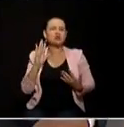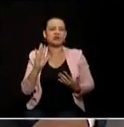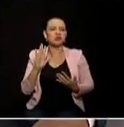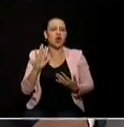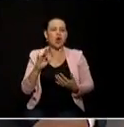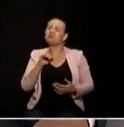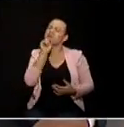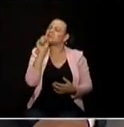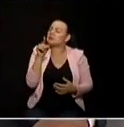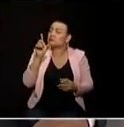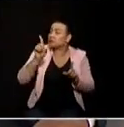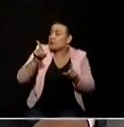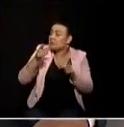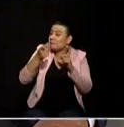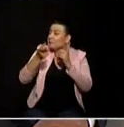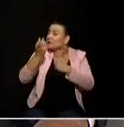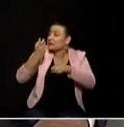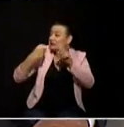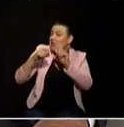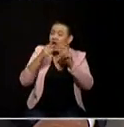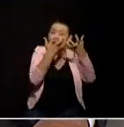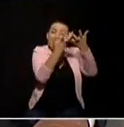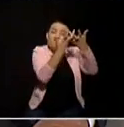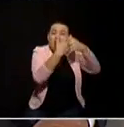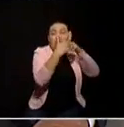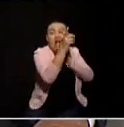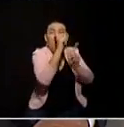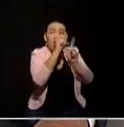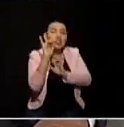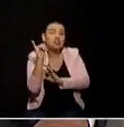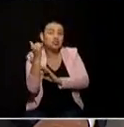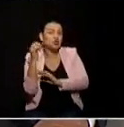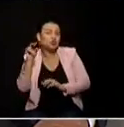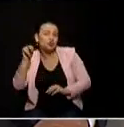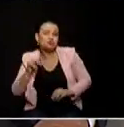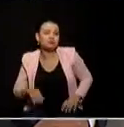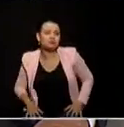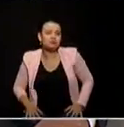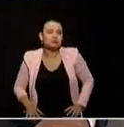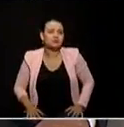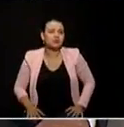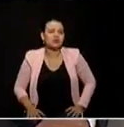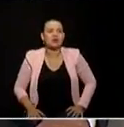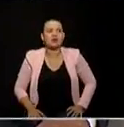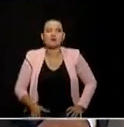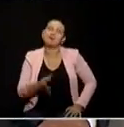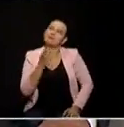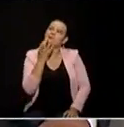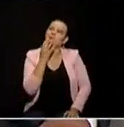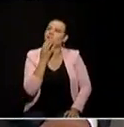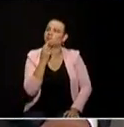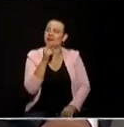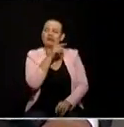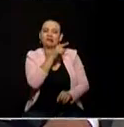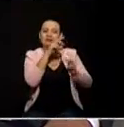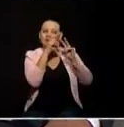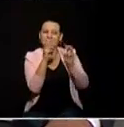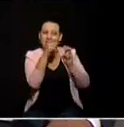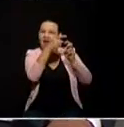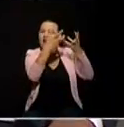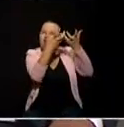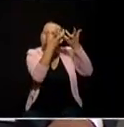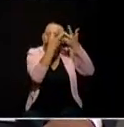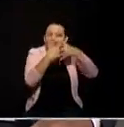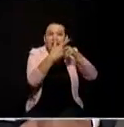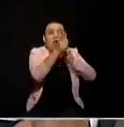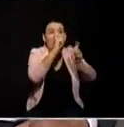no la vendería mire con respecto a lo de la flá me parece absolutamente demencial